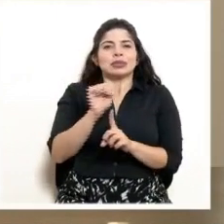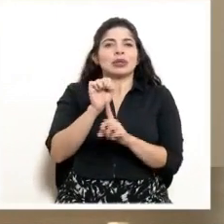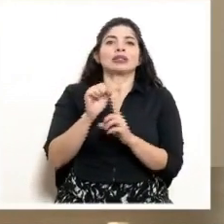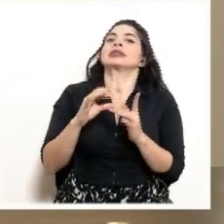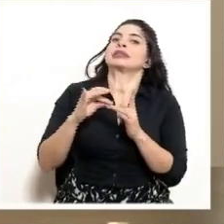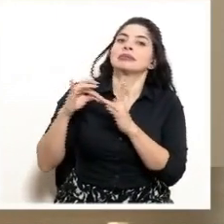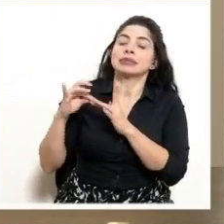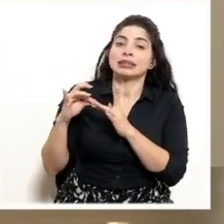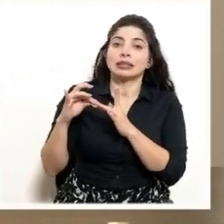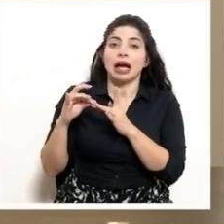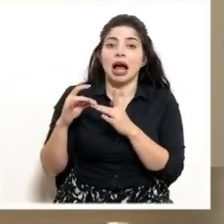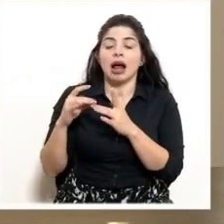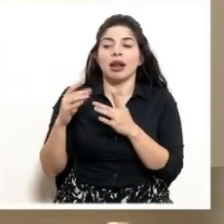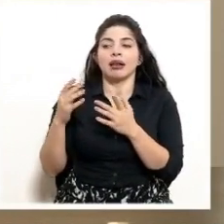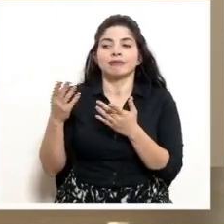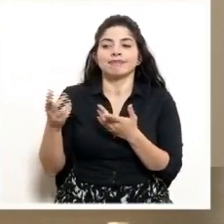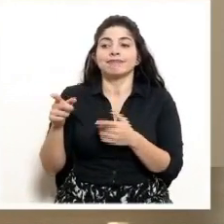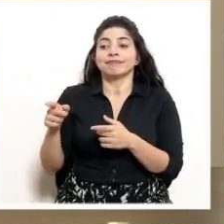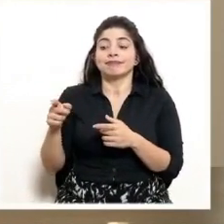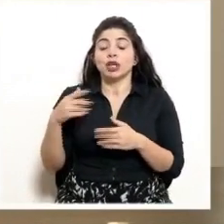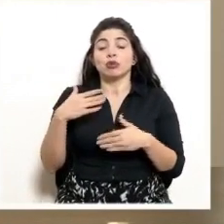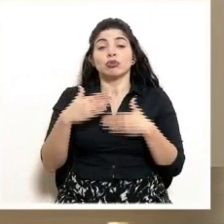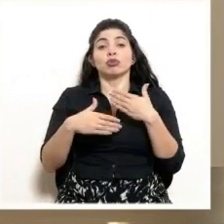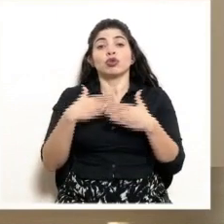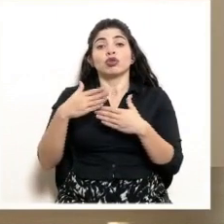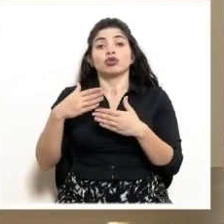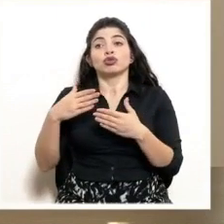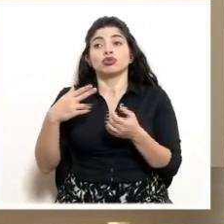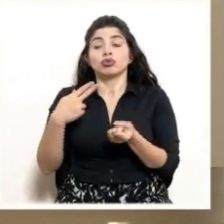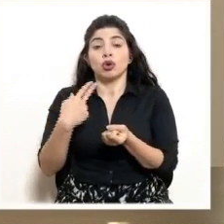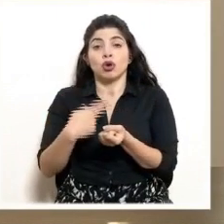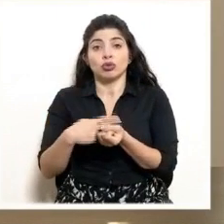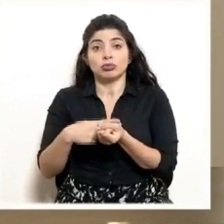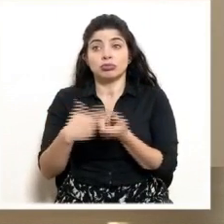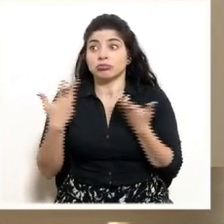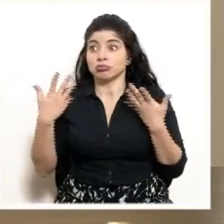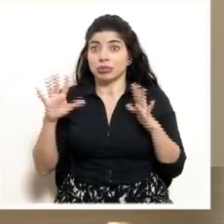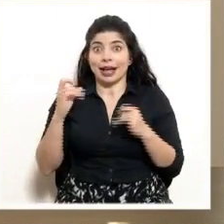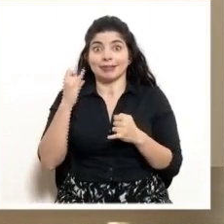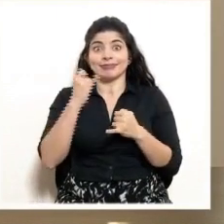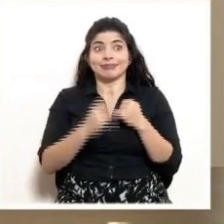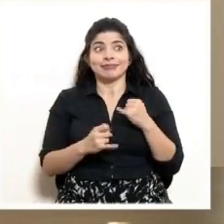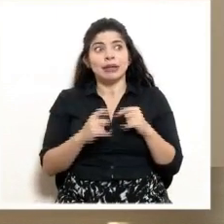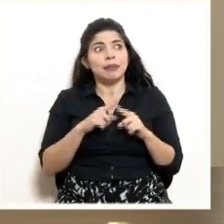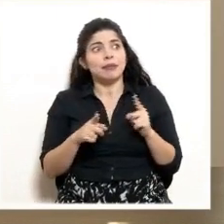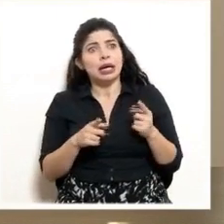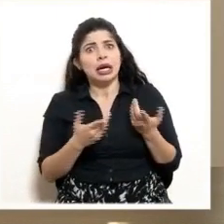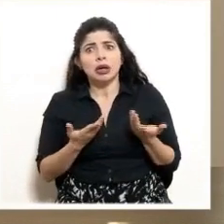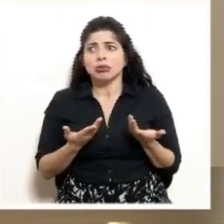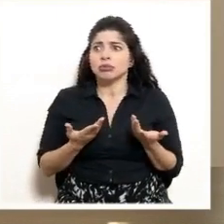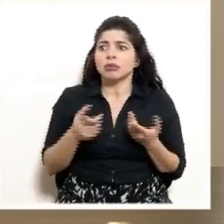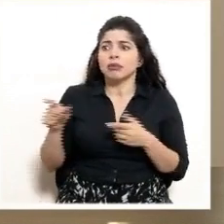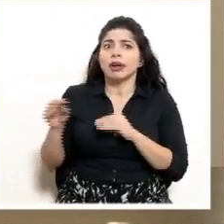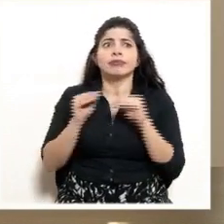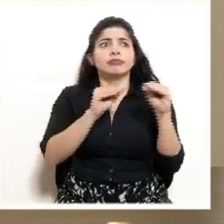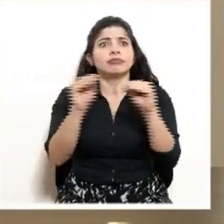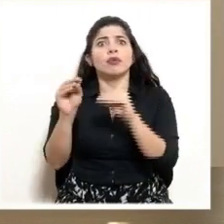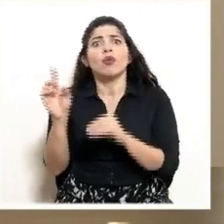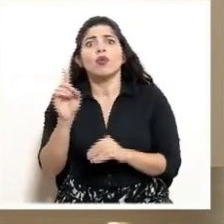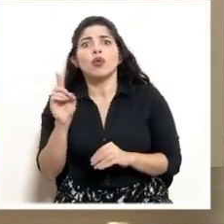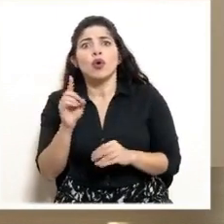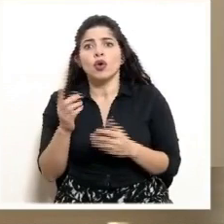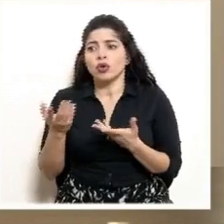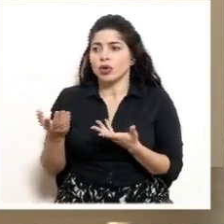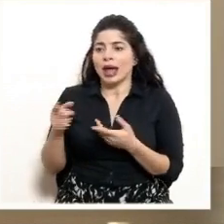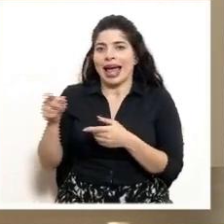terminaron su proceso dentro del sistema hospitalario y no tenemos dónde ubicarlos para